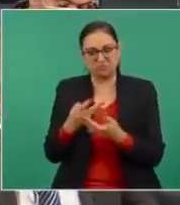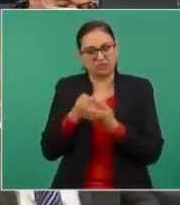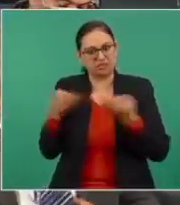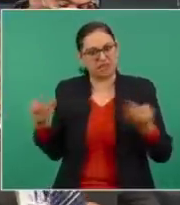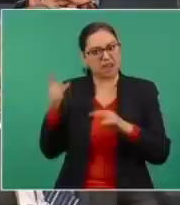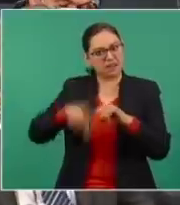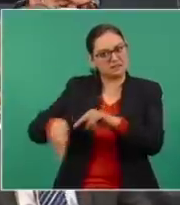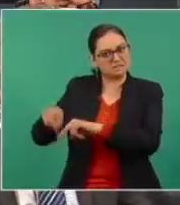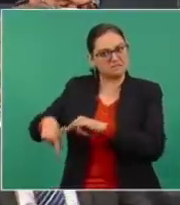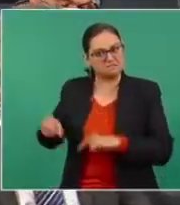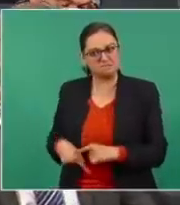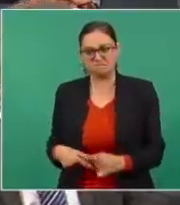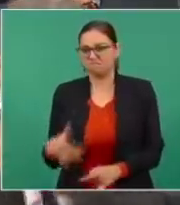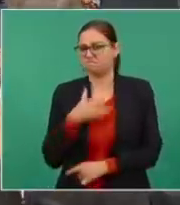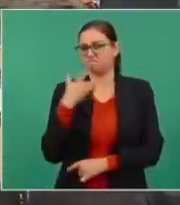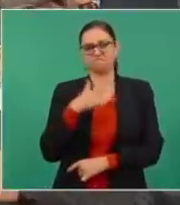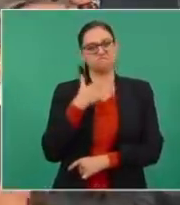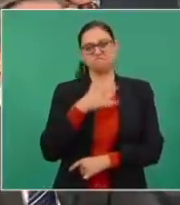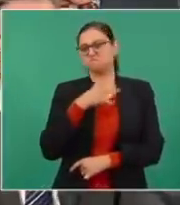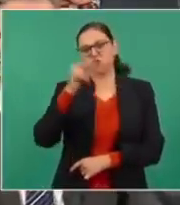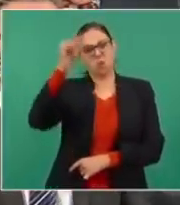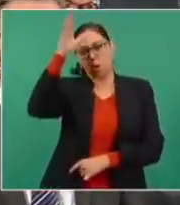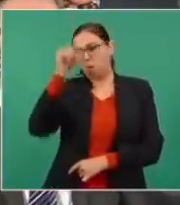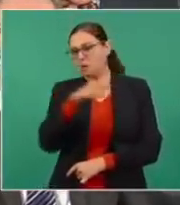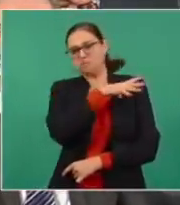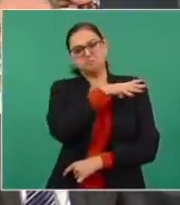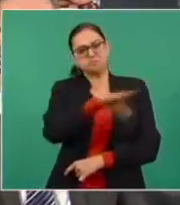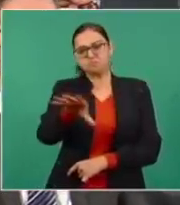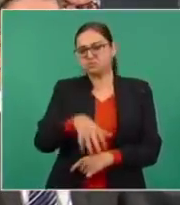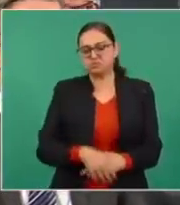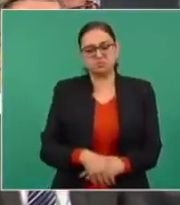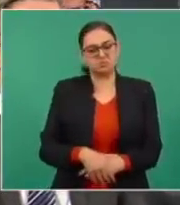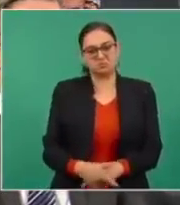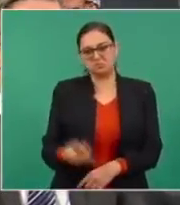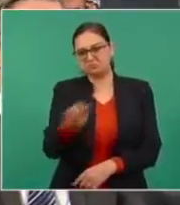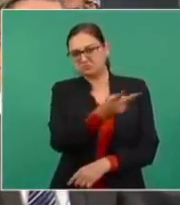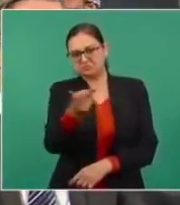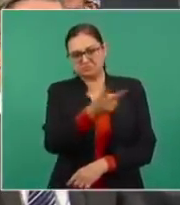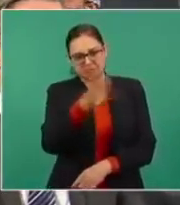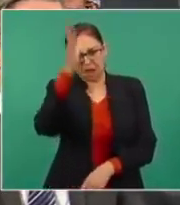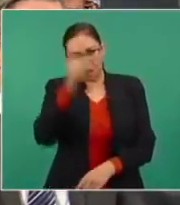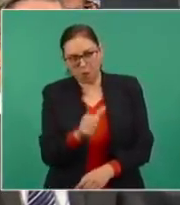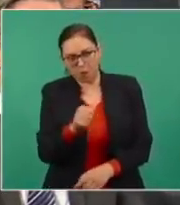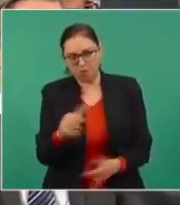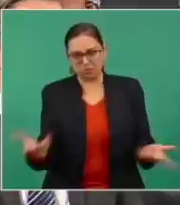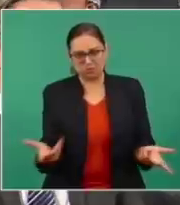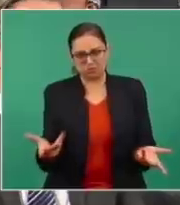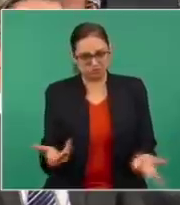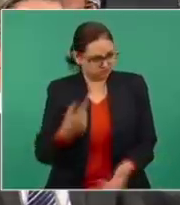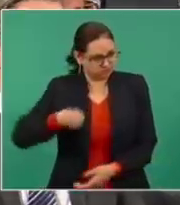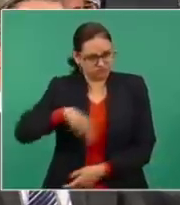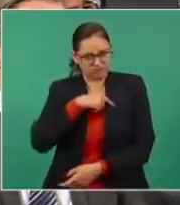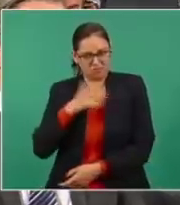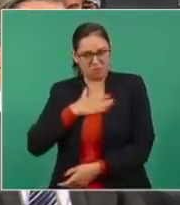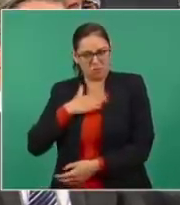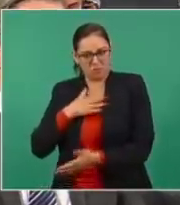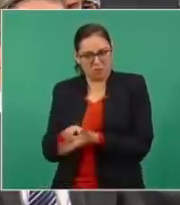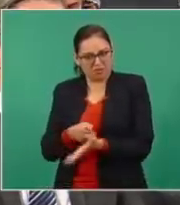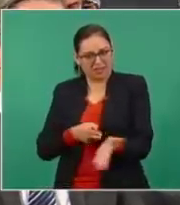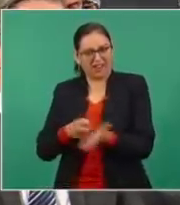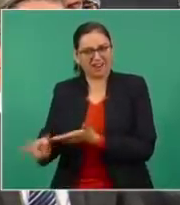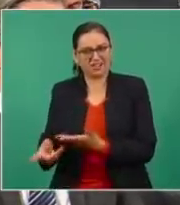tal motivo, exigimos ser tomados en cuenta en las decisiones que afectan a nuestros derechos. Exigimos